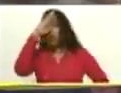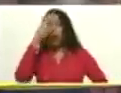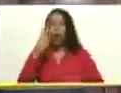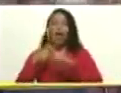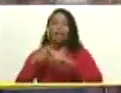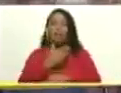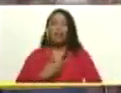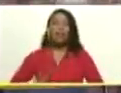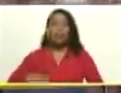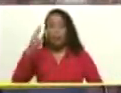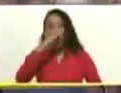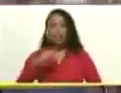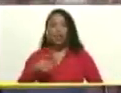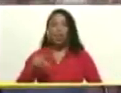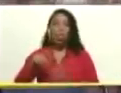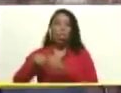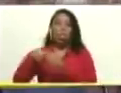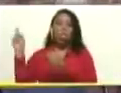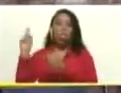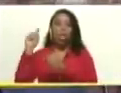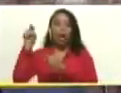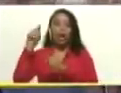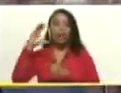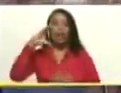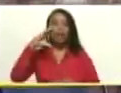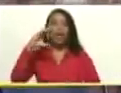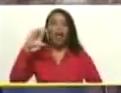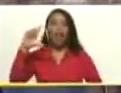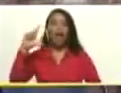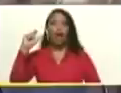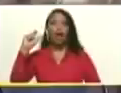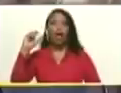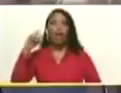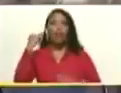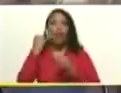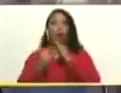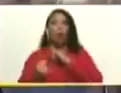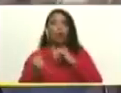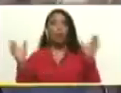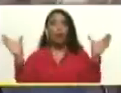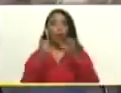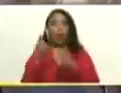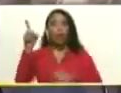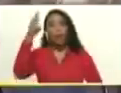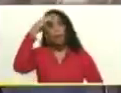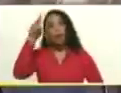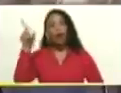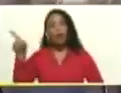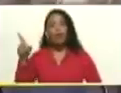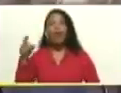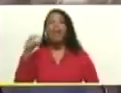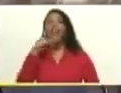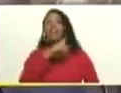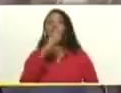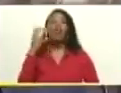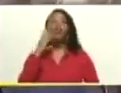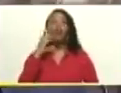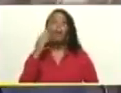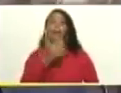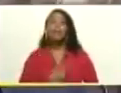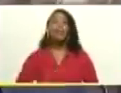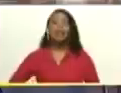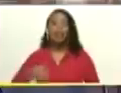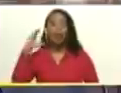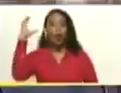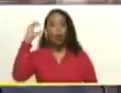Brasil, el gran Brasil de la CELAT. En la última cumbre que tuvimos en México era Iván Duque, presidente de Colombia